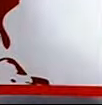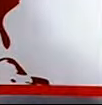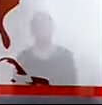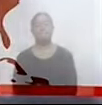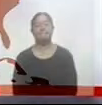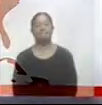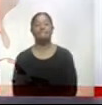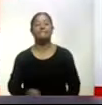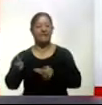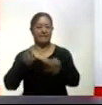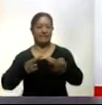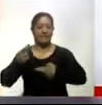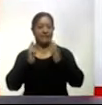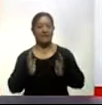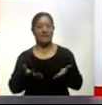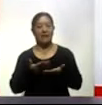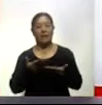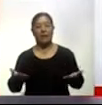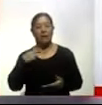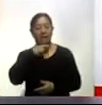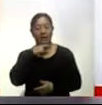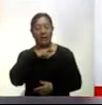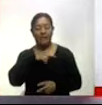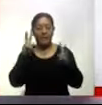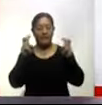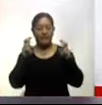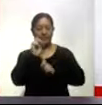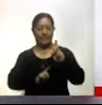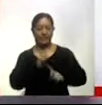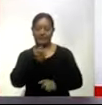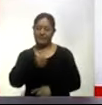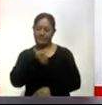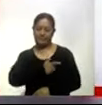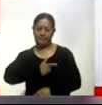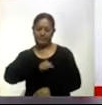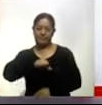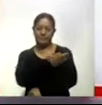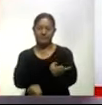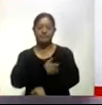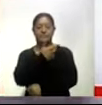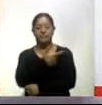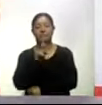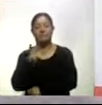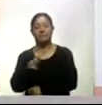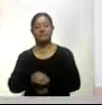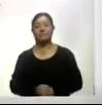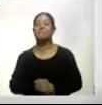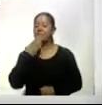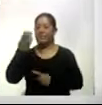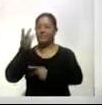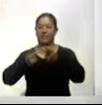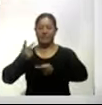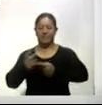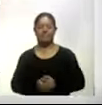Estamos de regreso y vamos de manera inmediata a la sección deportiva y saludo con gusto esta tarde a Giovanni Valdez. Giovanni, bienvenido.